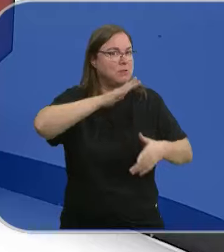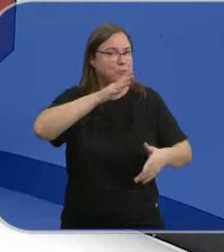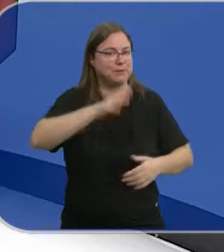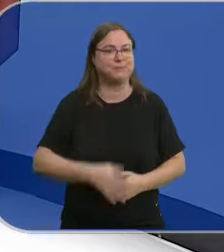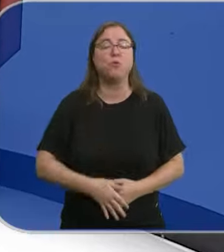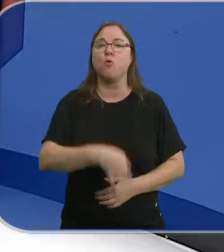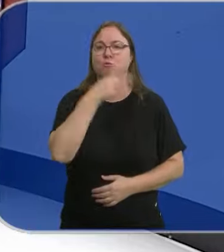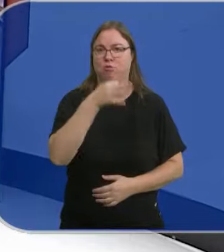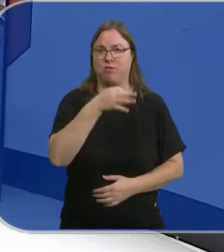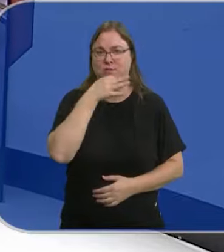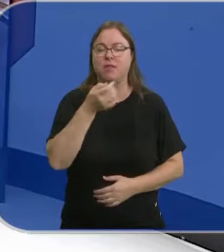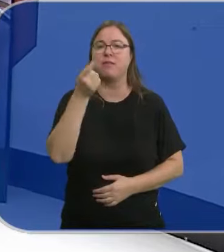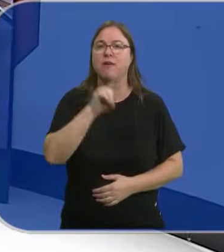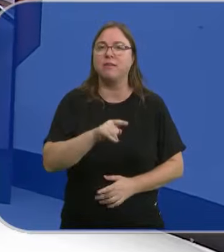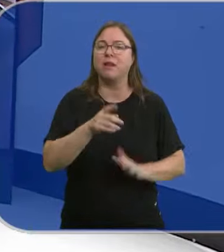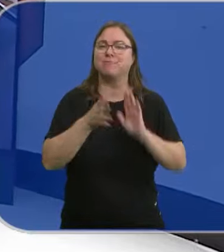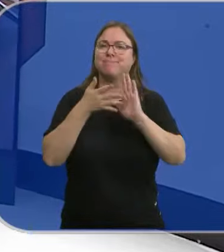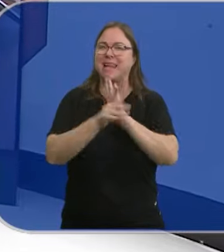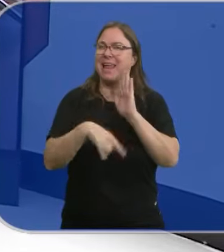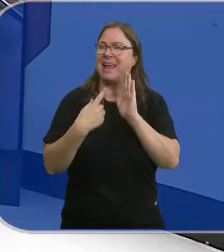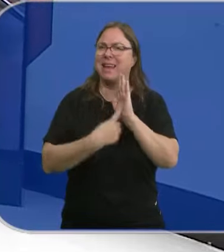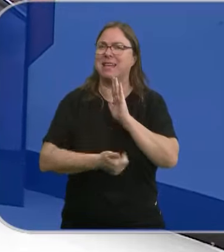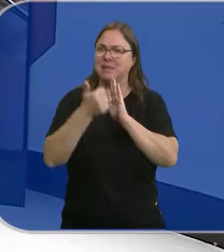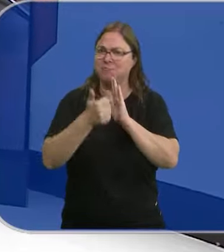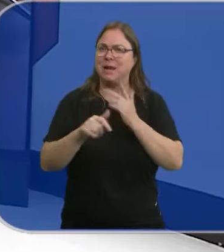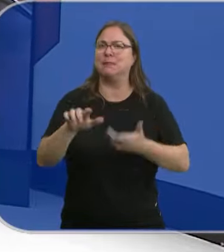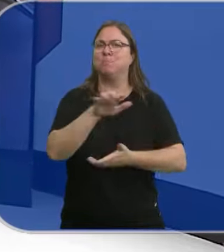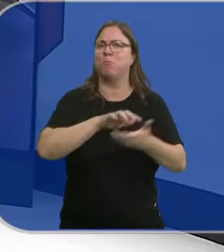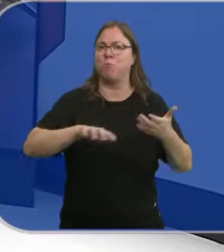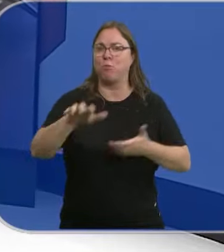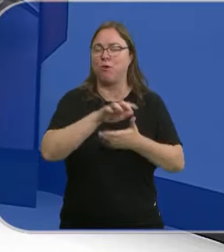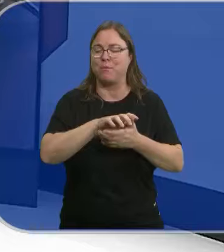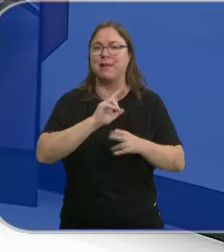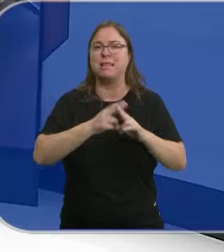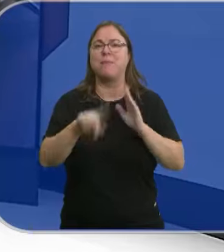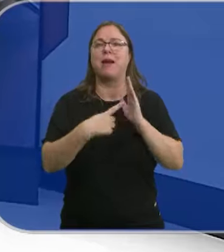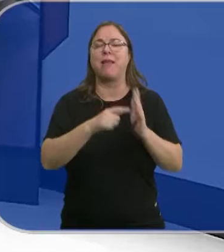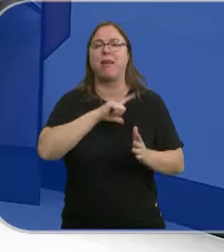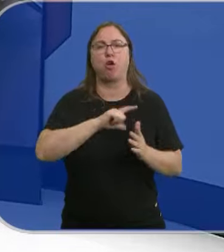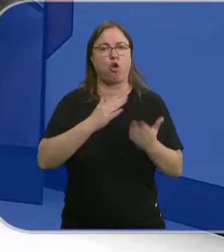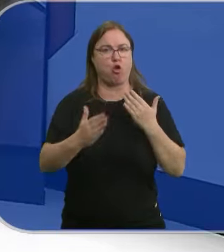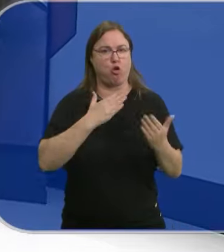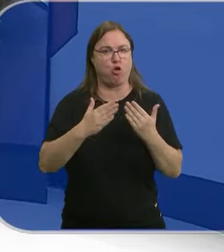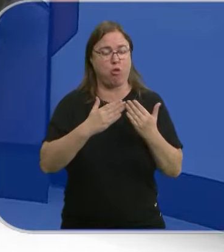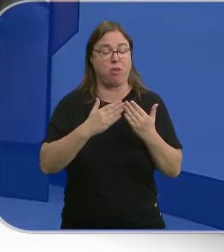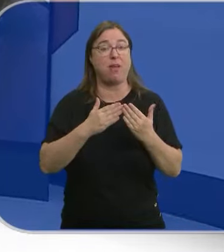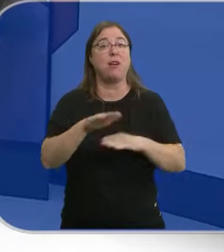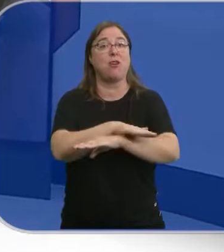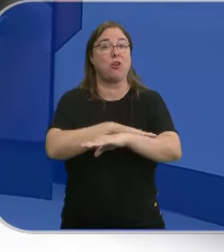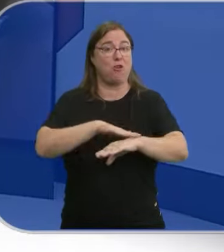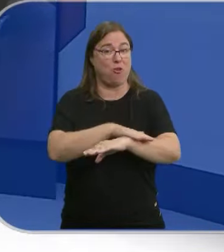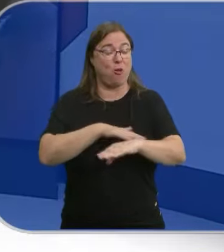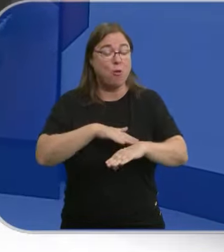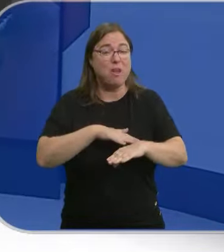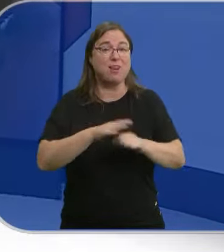Buenas tardes, también les hablaremos de una de las leyes más polémicas de la legislatura, la ley de Concordia. La ruptura del gobierno de coalición ha formado